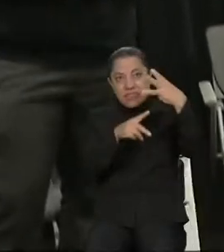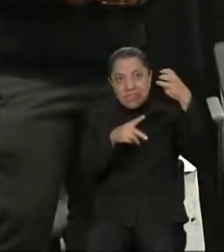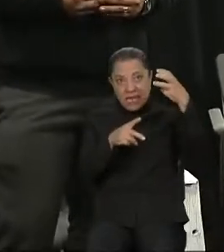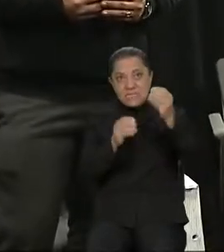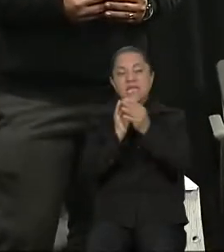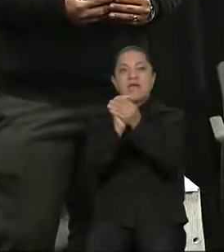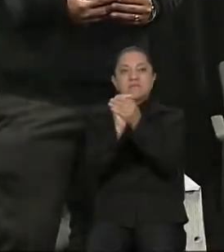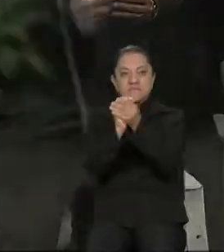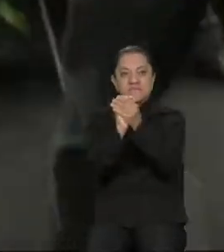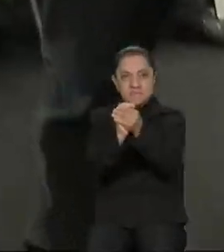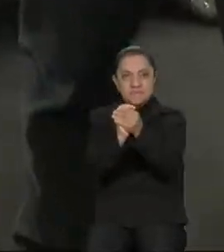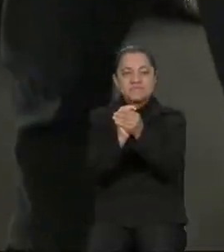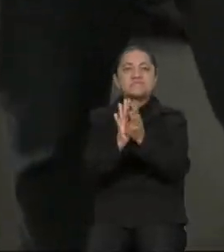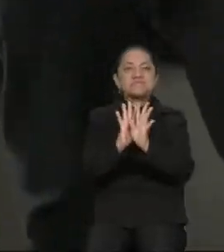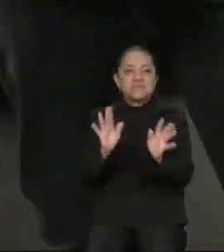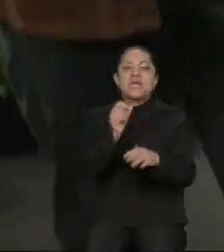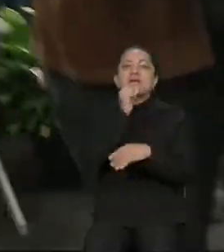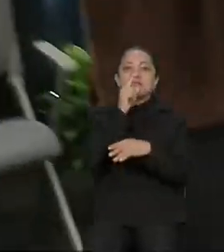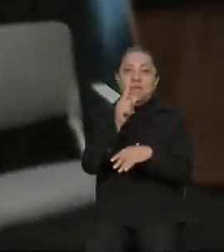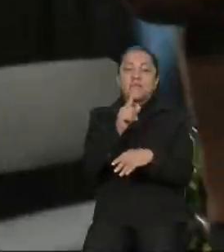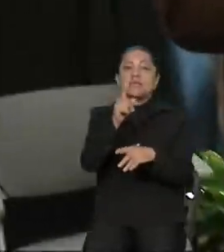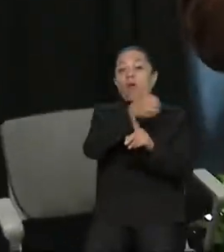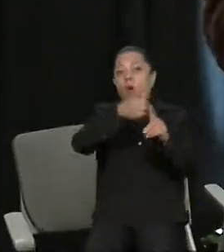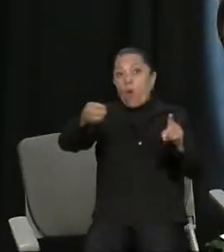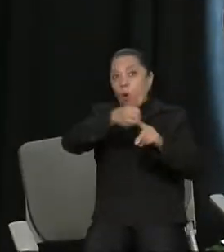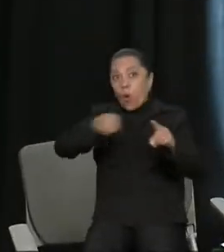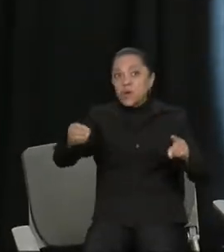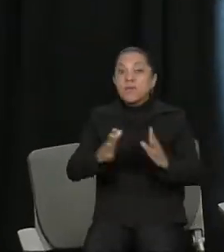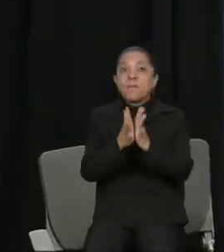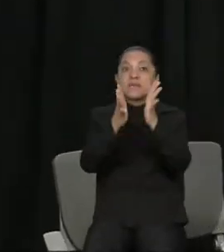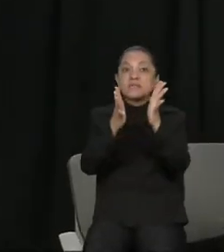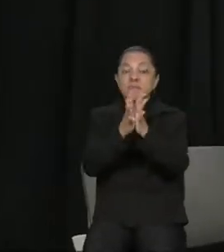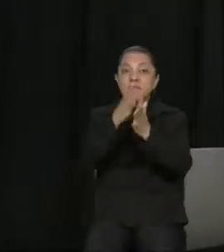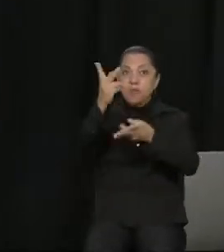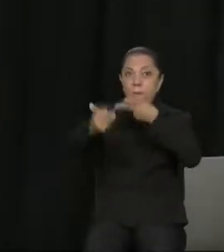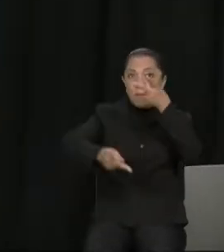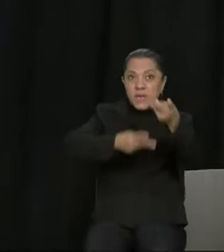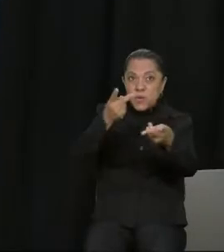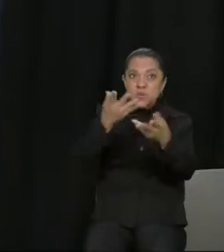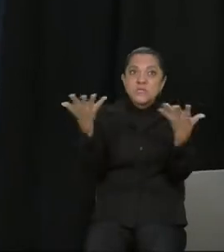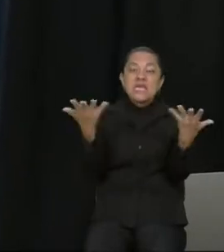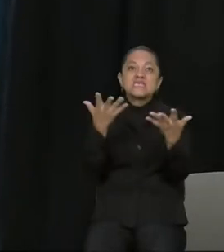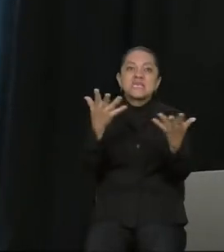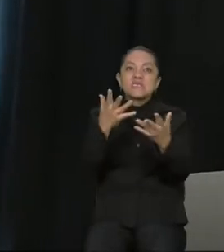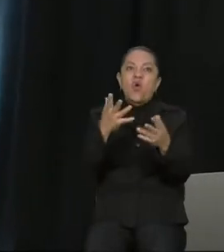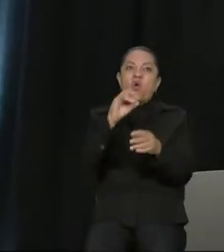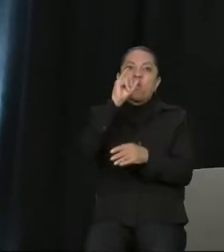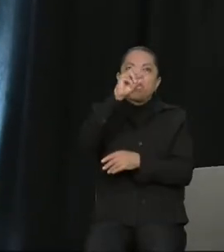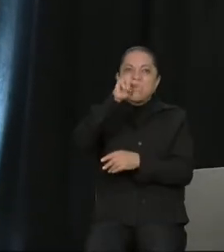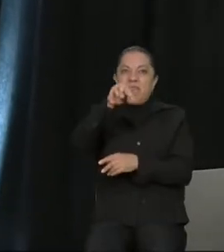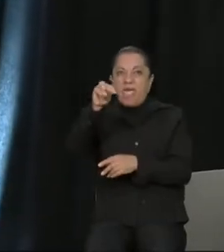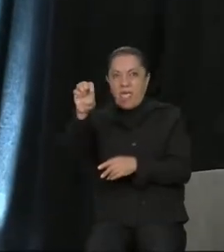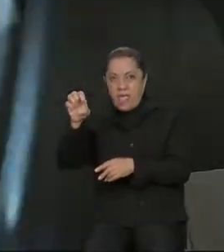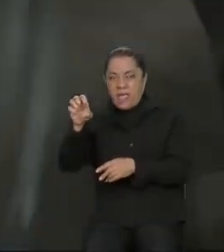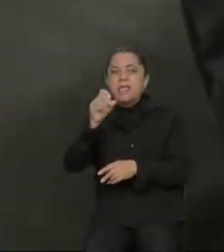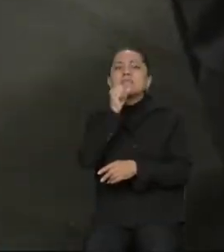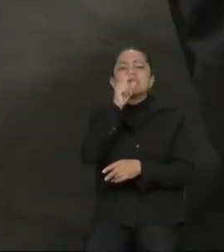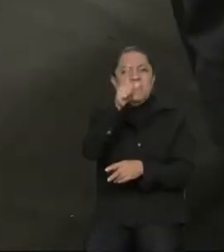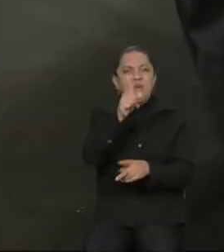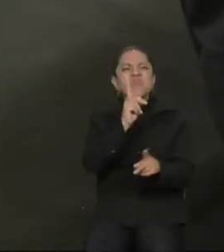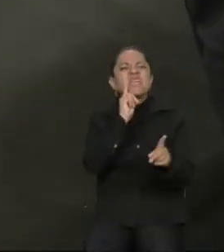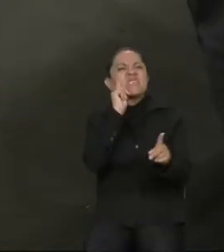orden de participación en el bloque de preguntas elaboradas por el Consejo Local fue también objeto, por una parte, de un